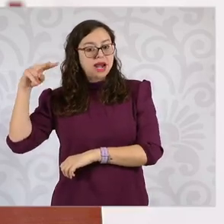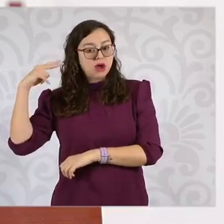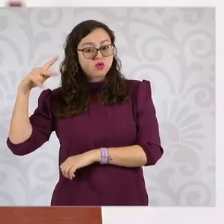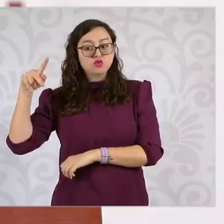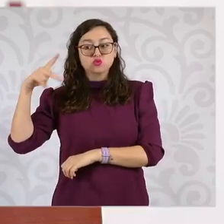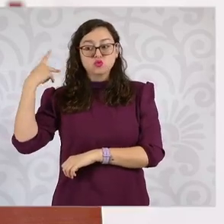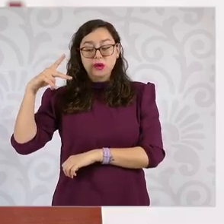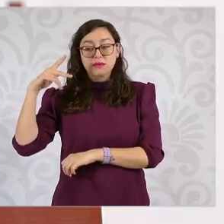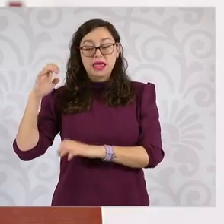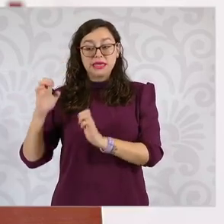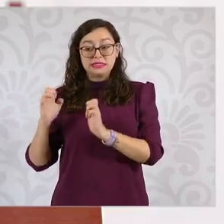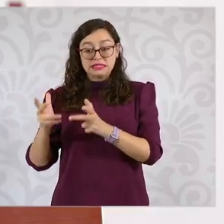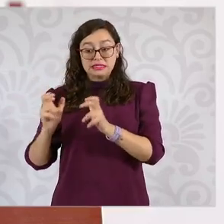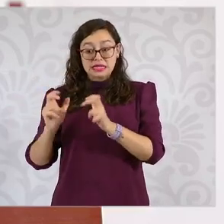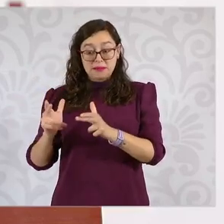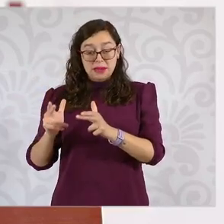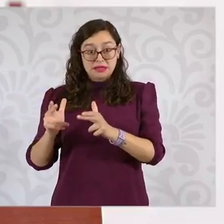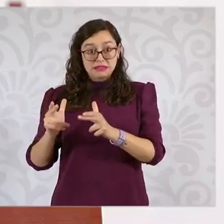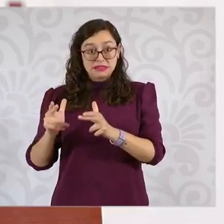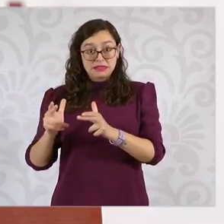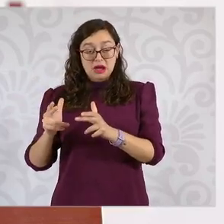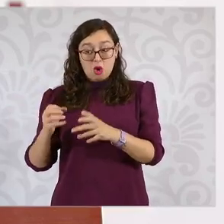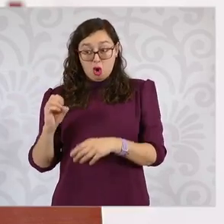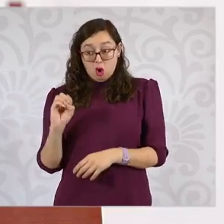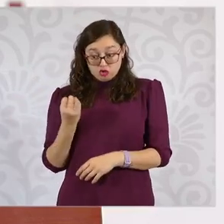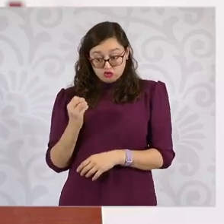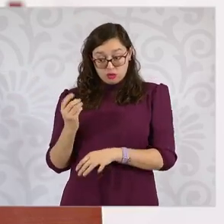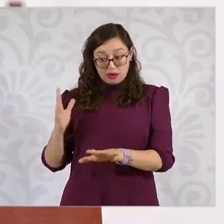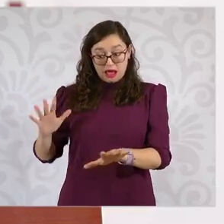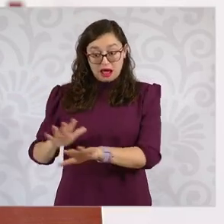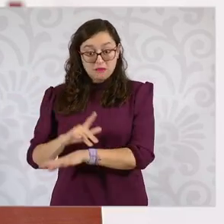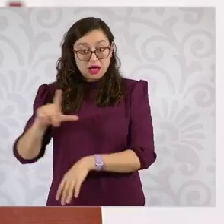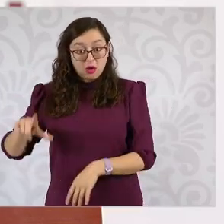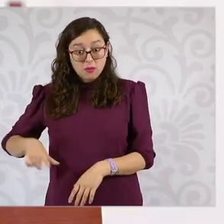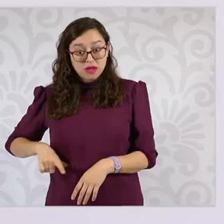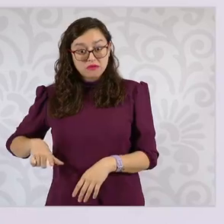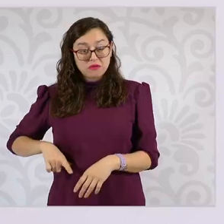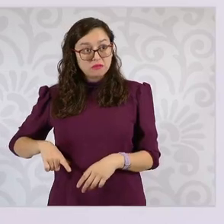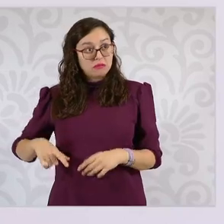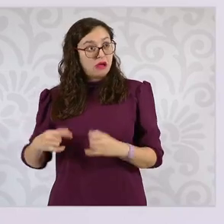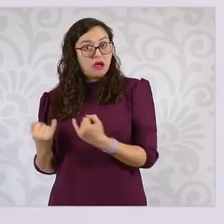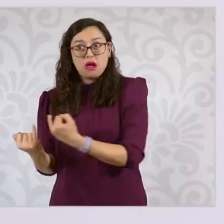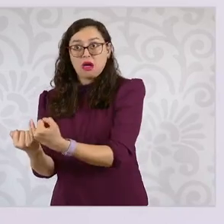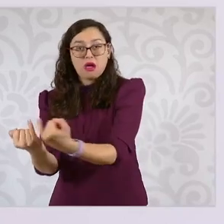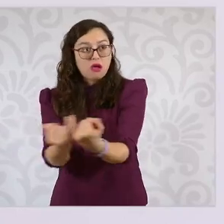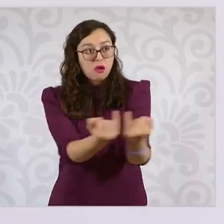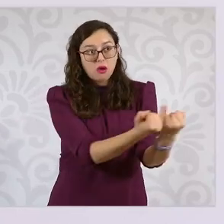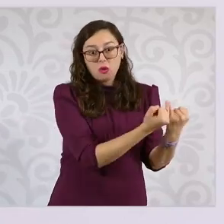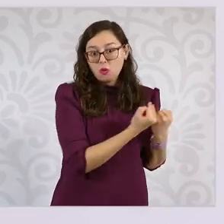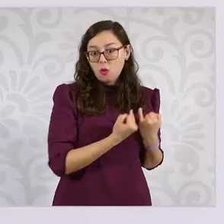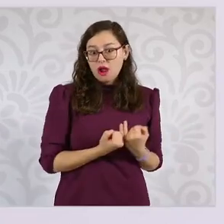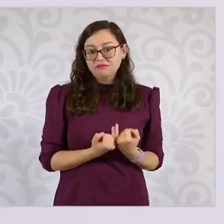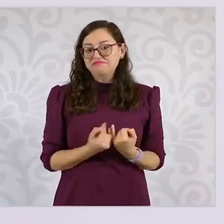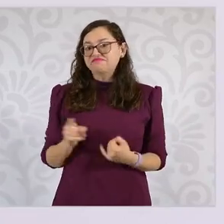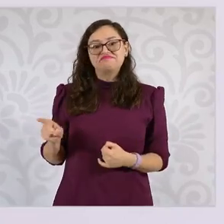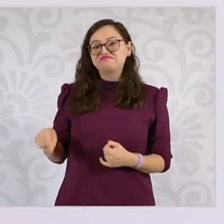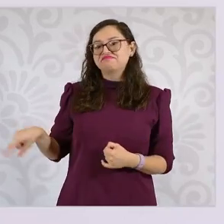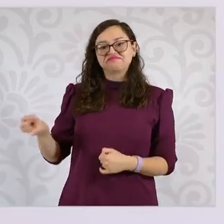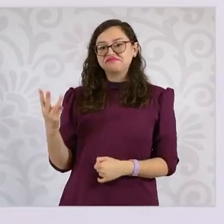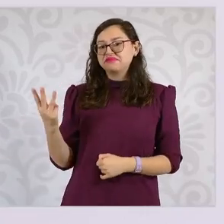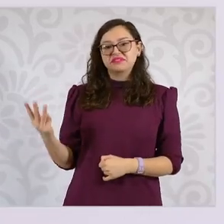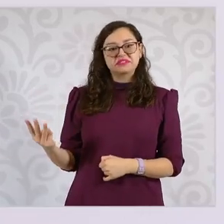Chiapas. Entonces, estamos trabajando tanto con el actual gobernador como con el gobernador entrante, Eduardo Ramírez